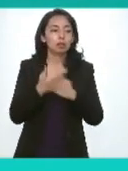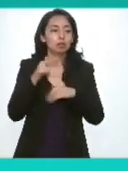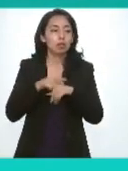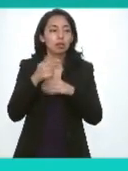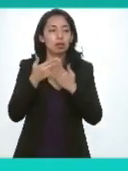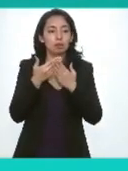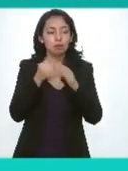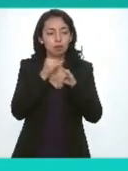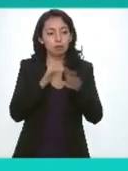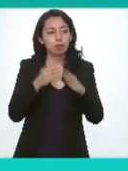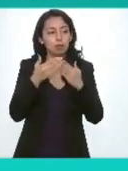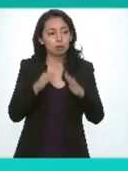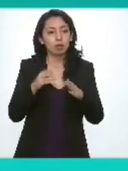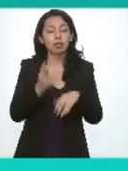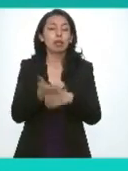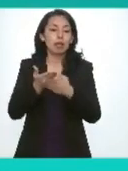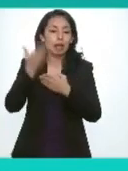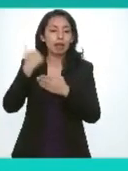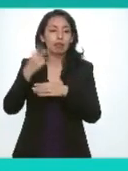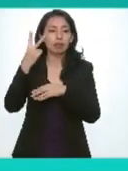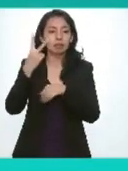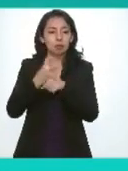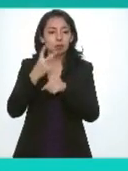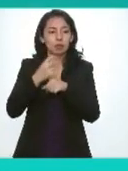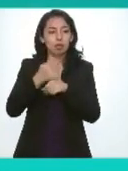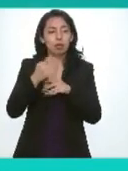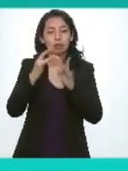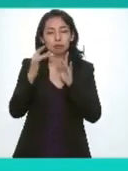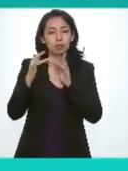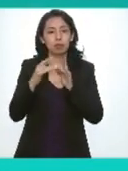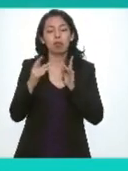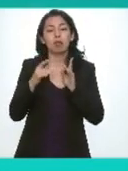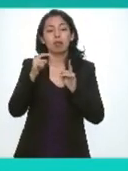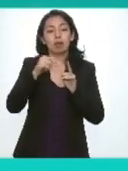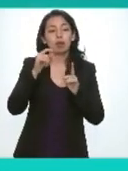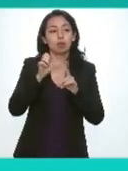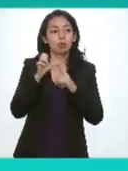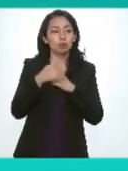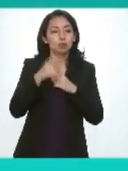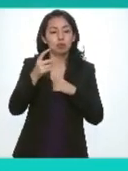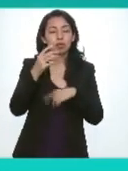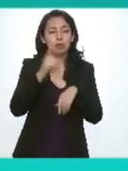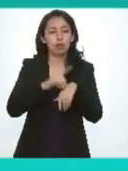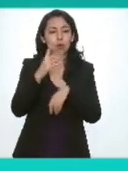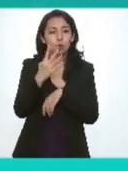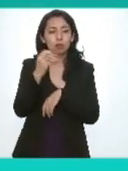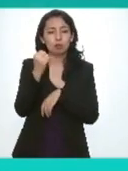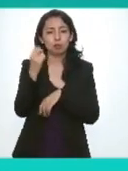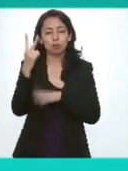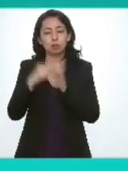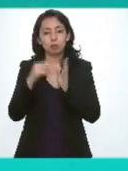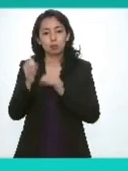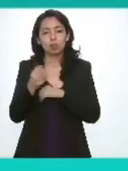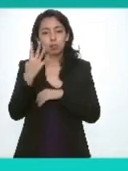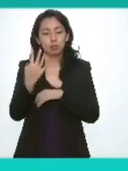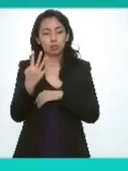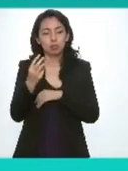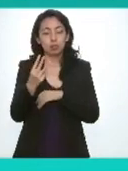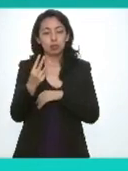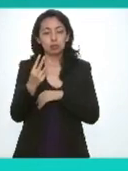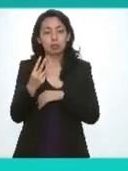que fue aprobada en la segunda sesión extraordinaria del dos mil veintitrés de las comisiones unidas de fecha del cuatro de septiembre del dos mil veintitrés